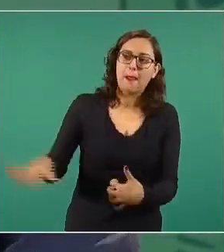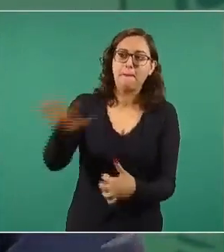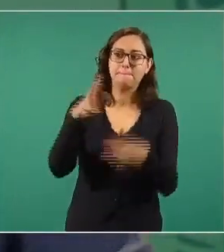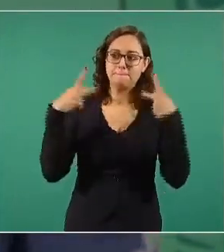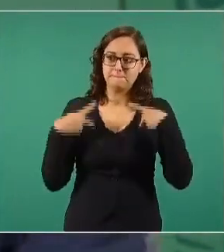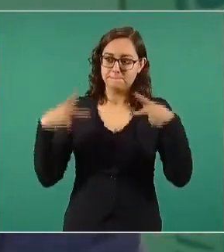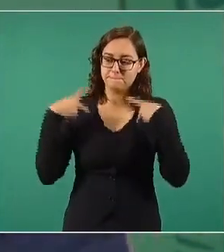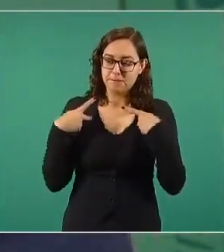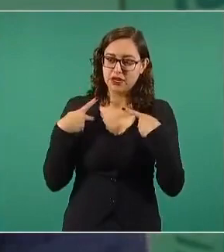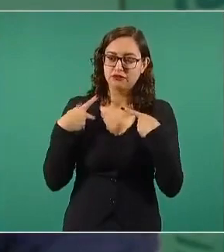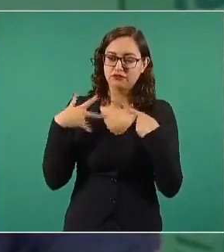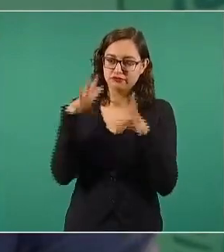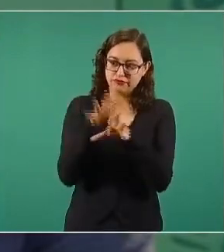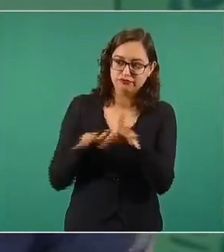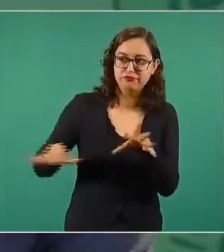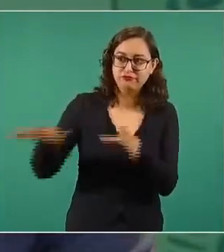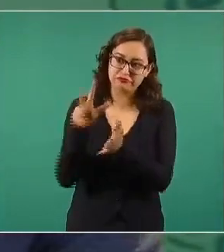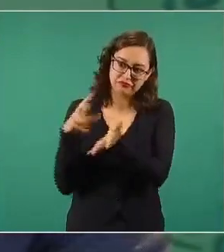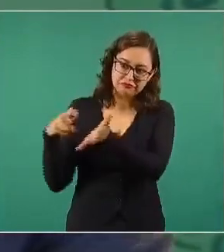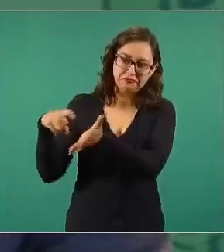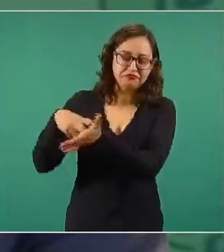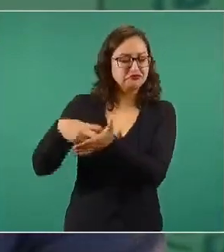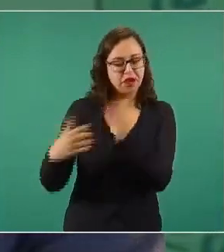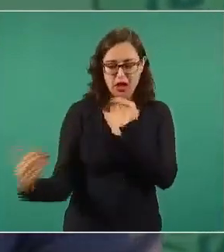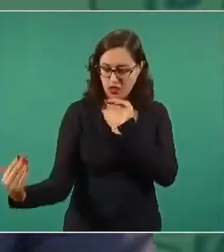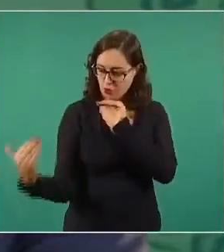Entonces, bueno, si